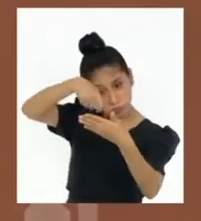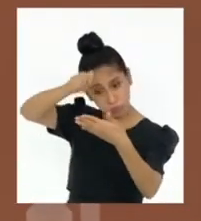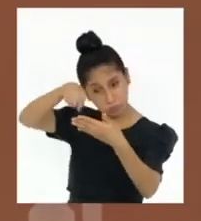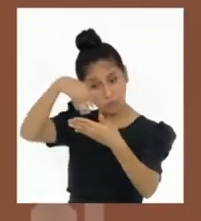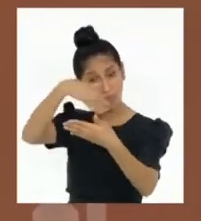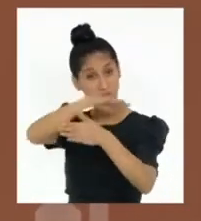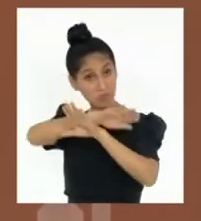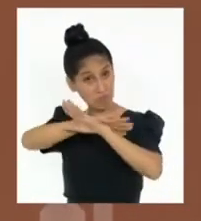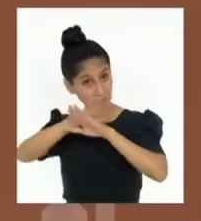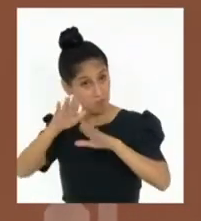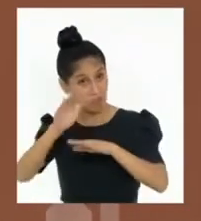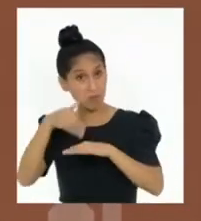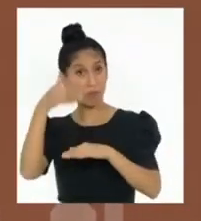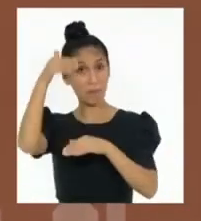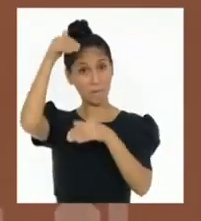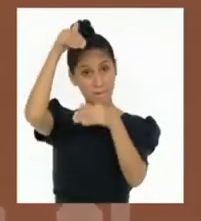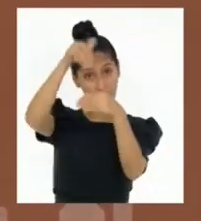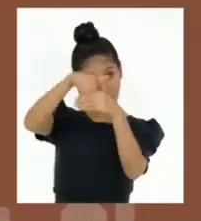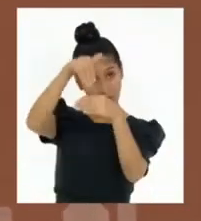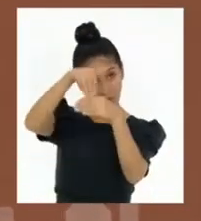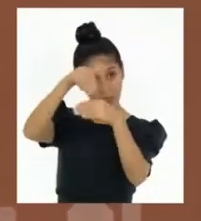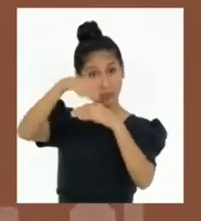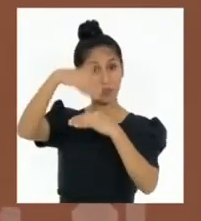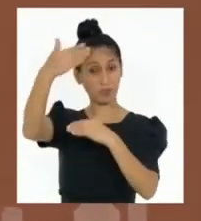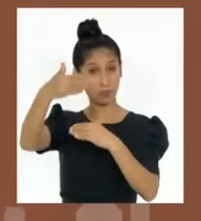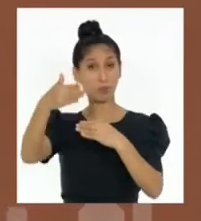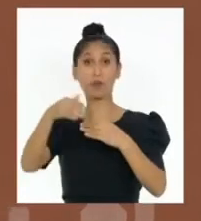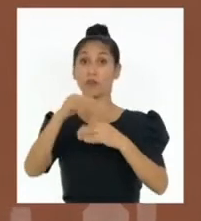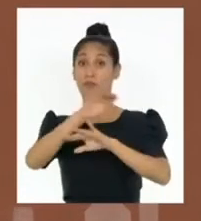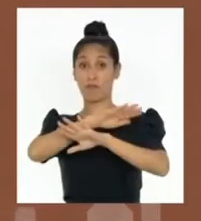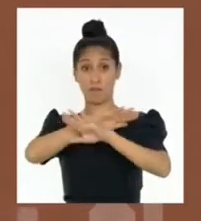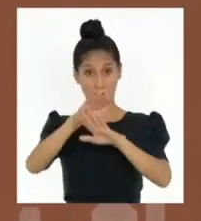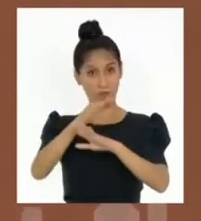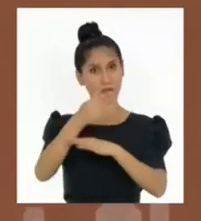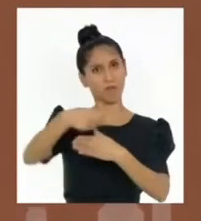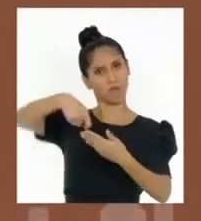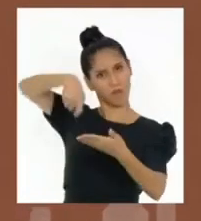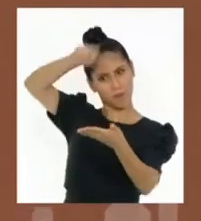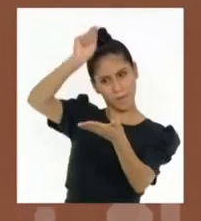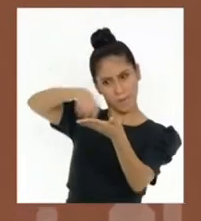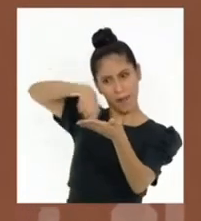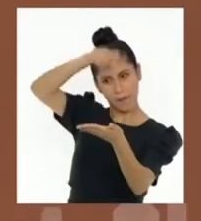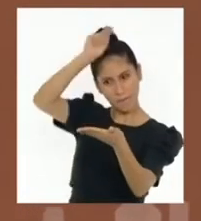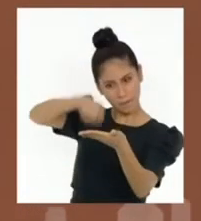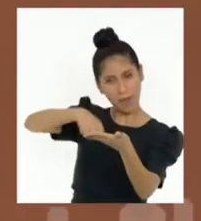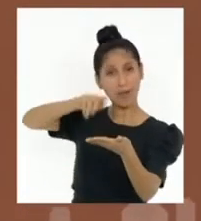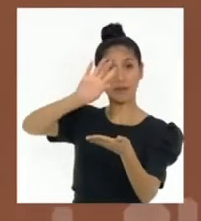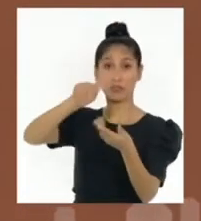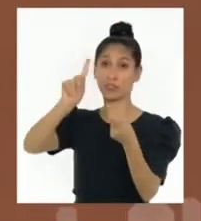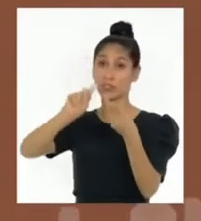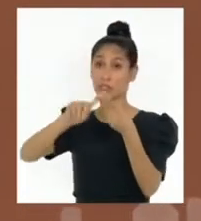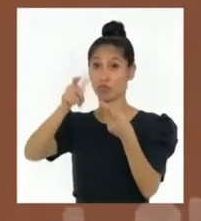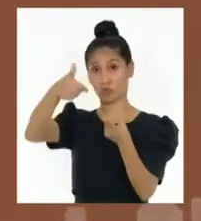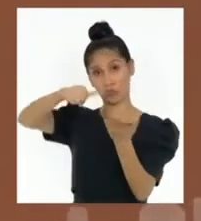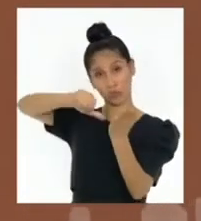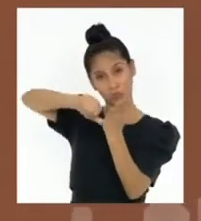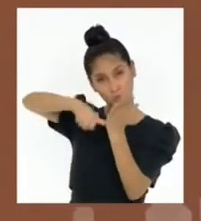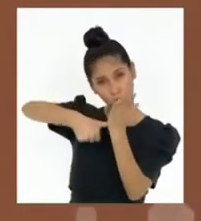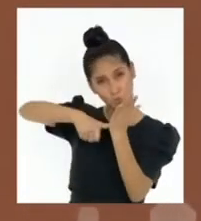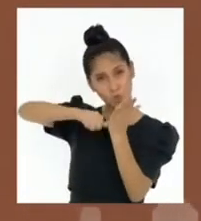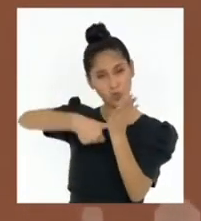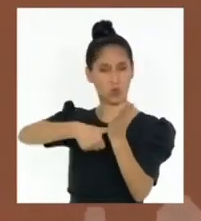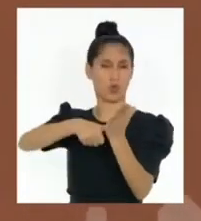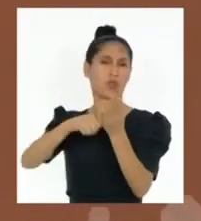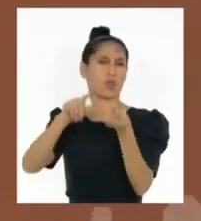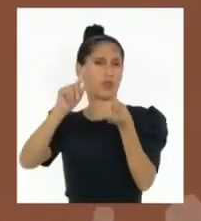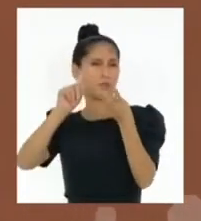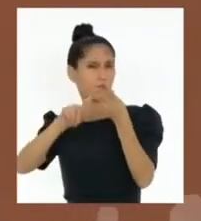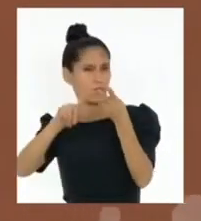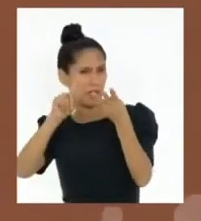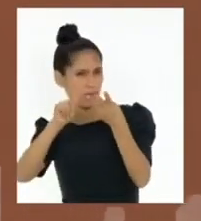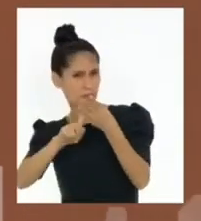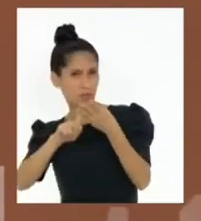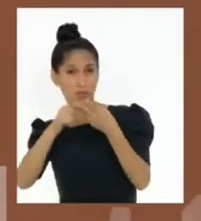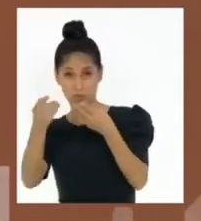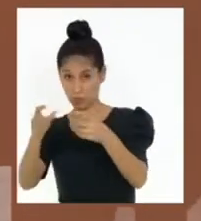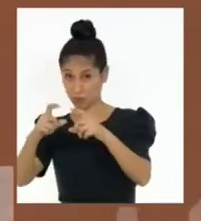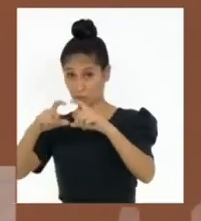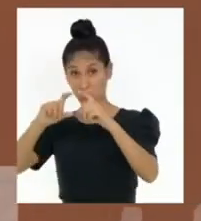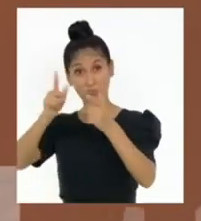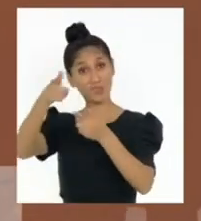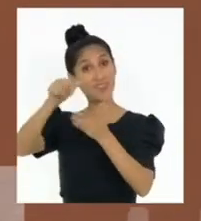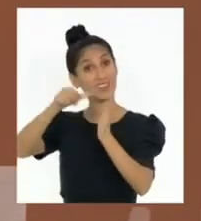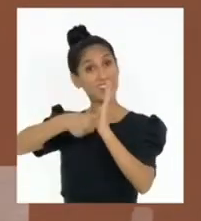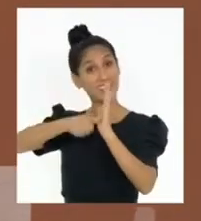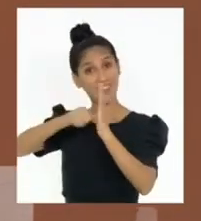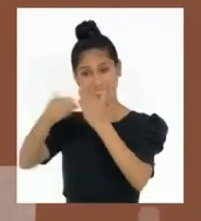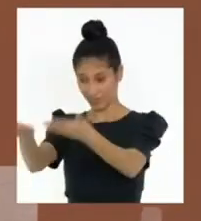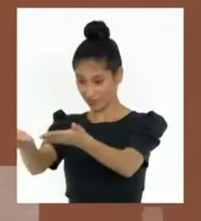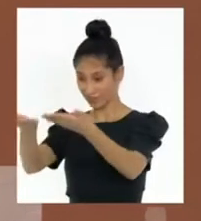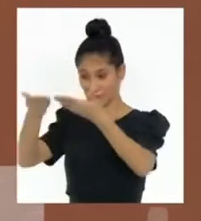Después, firma y pon tu huella en la lista de votantes. Recibe tu DNI con el holograma pegado en